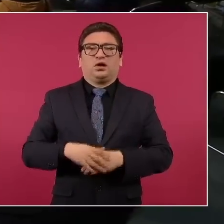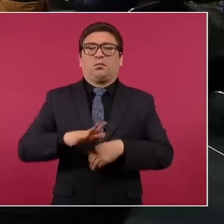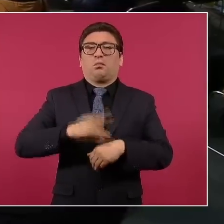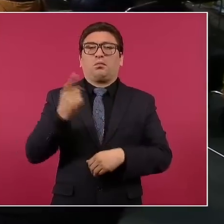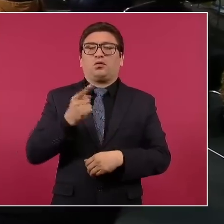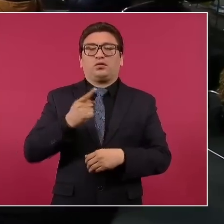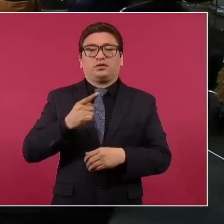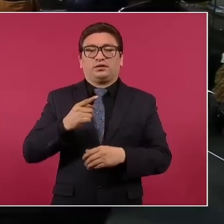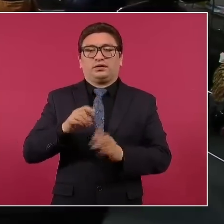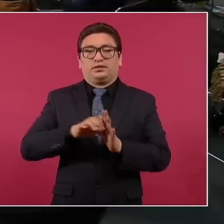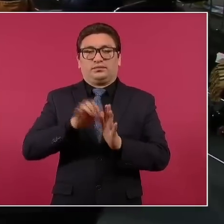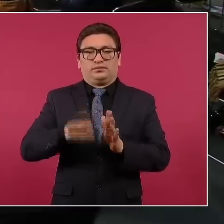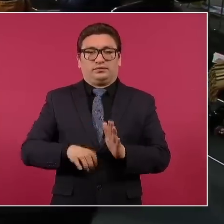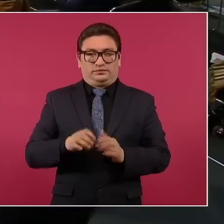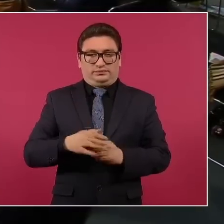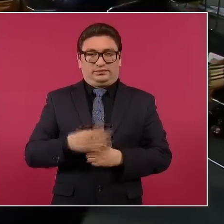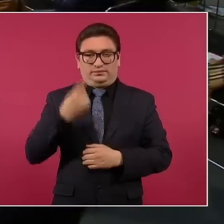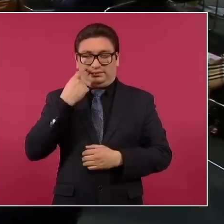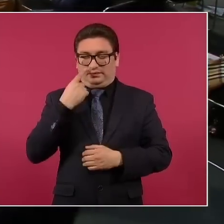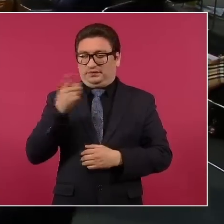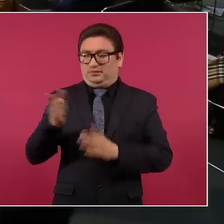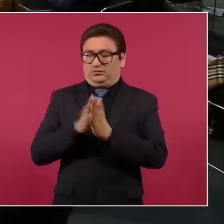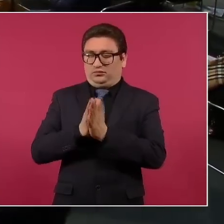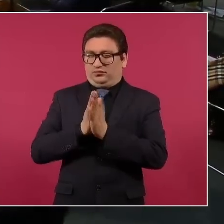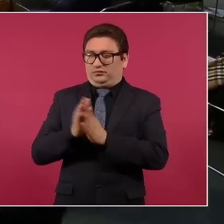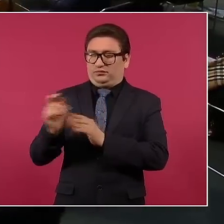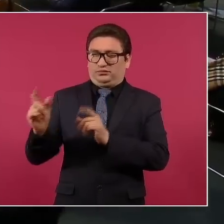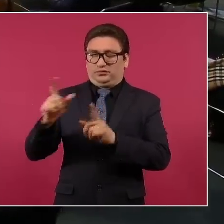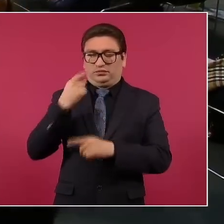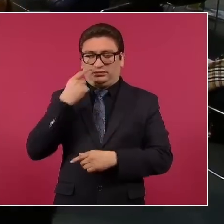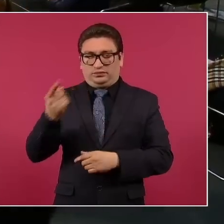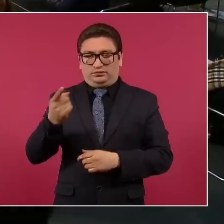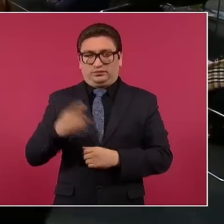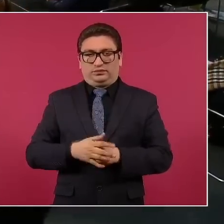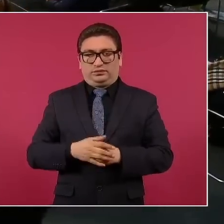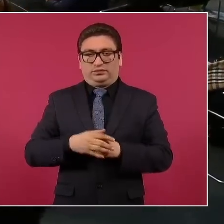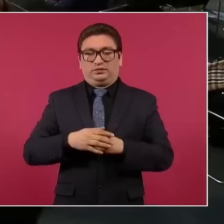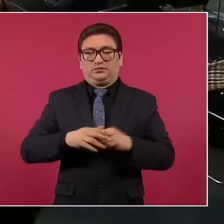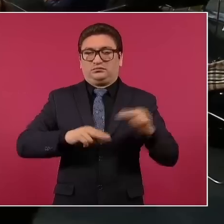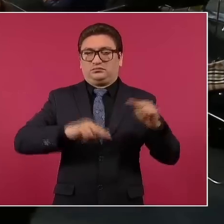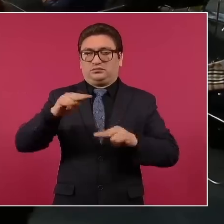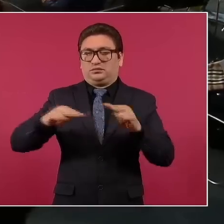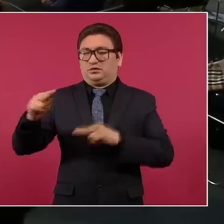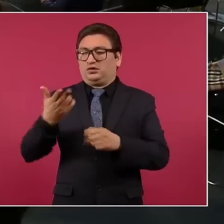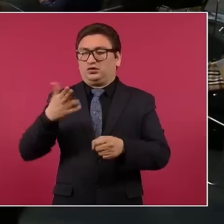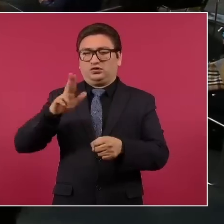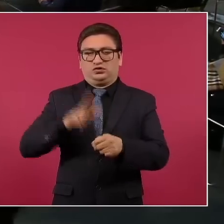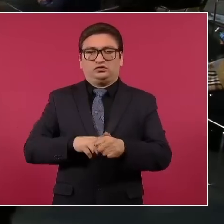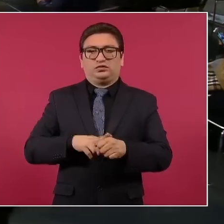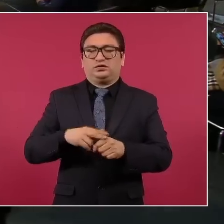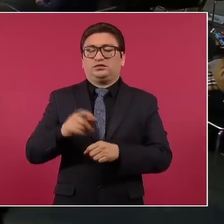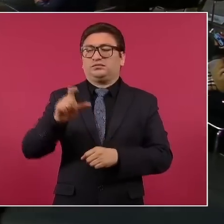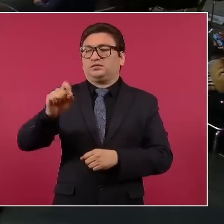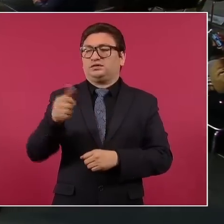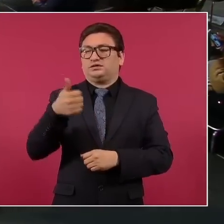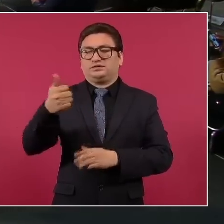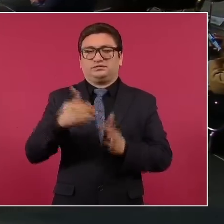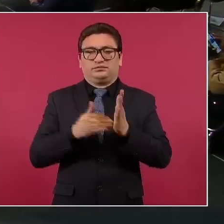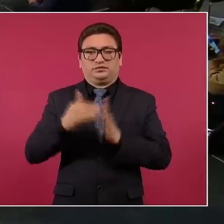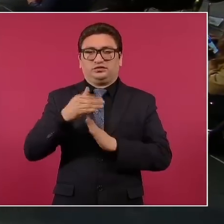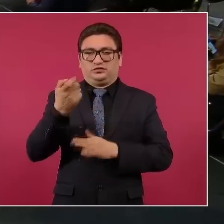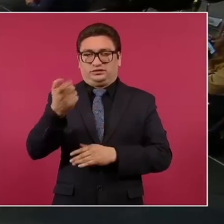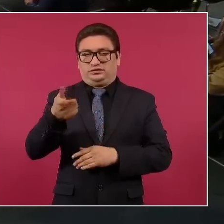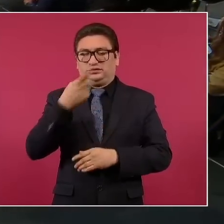ya, a ver, pon, por favor, nada más la tabla de los hospitales por los 26 millones que estás